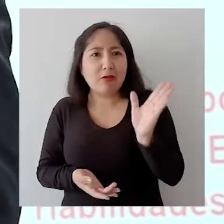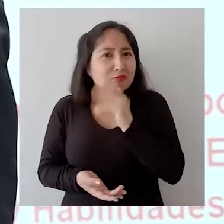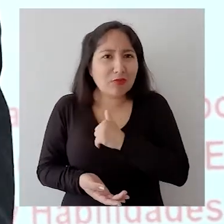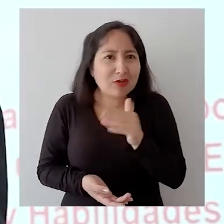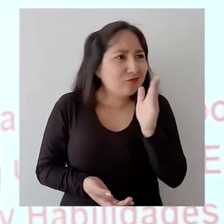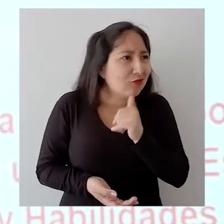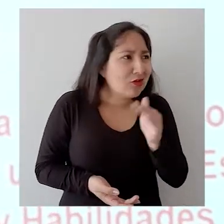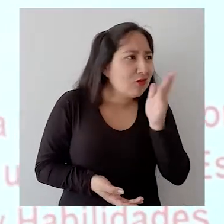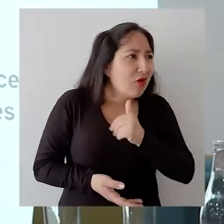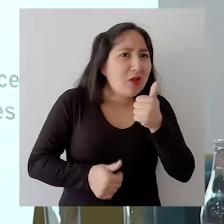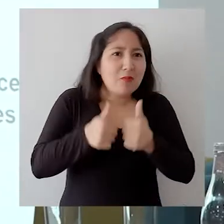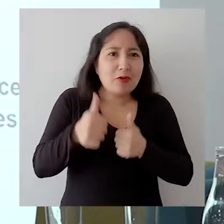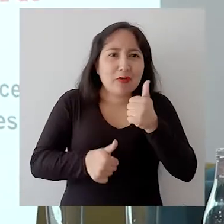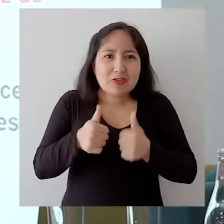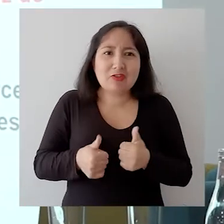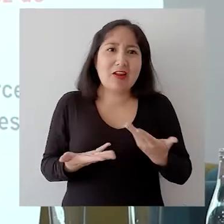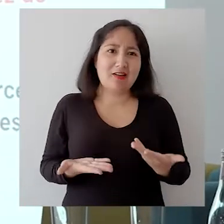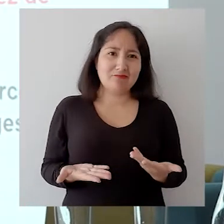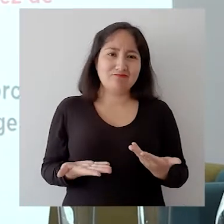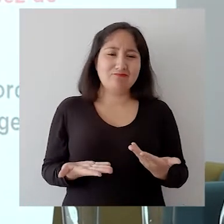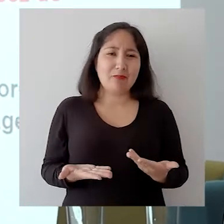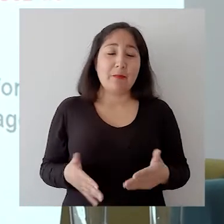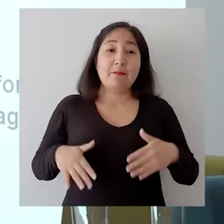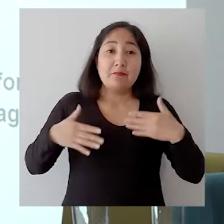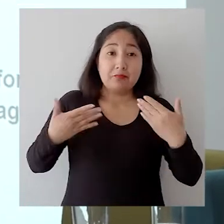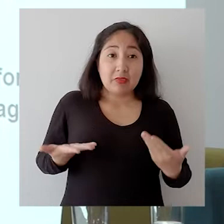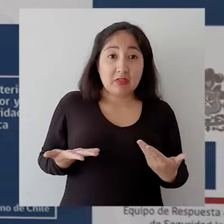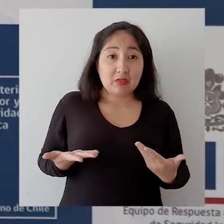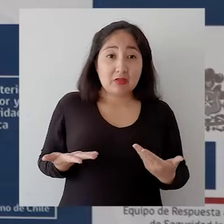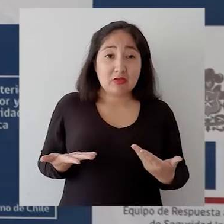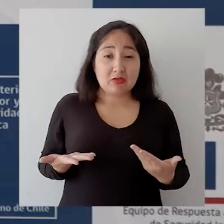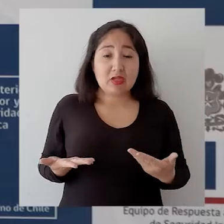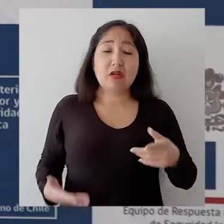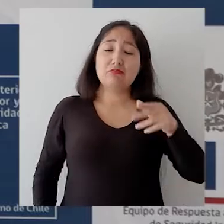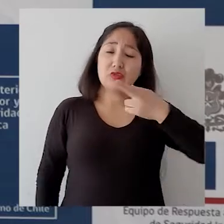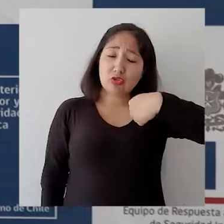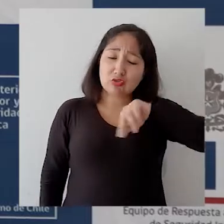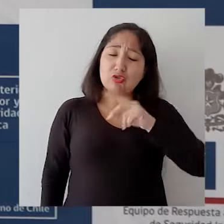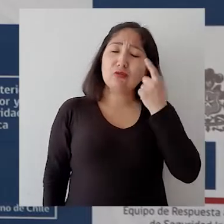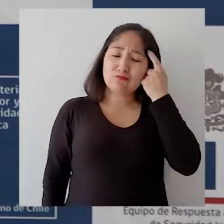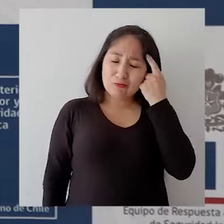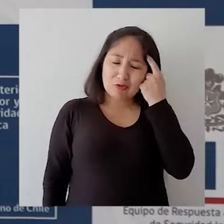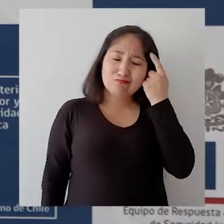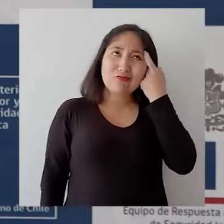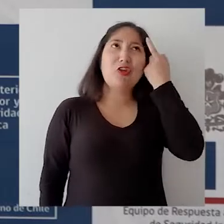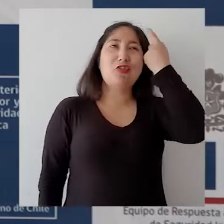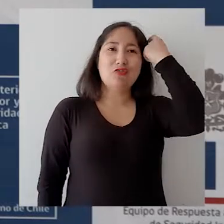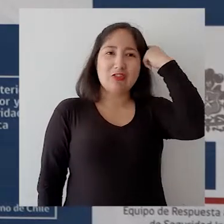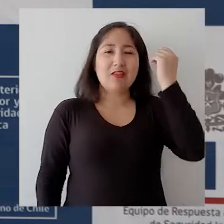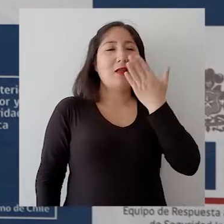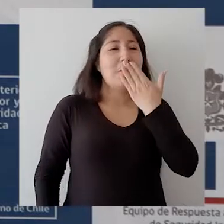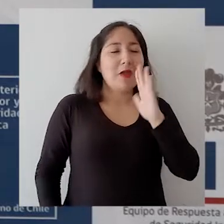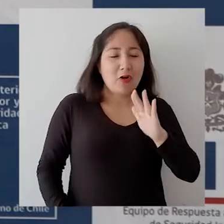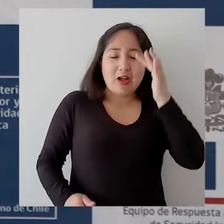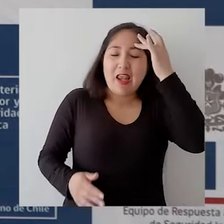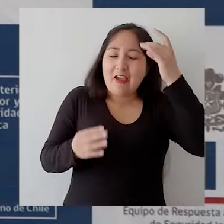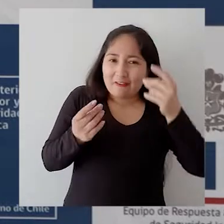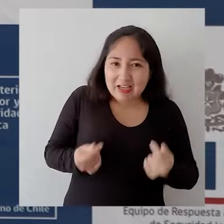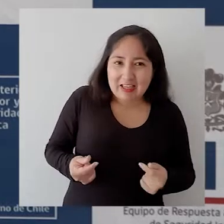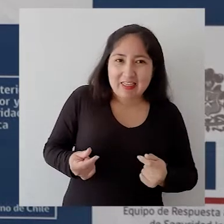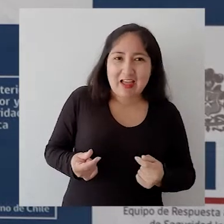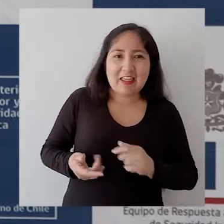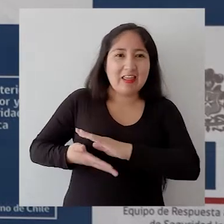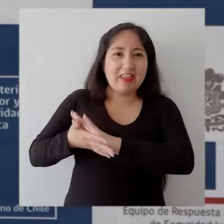encontrando a esos profesionales que necesitan. Desde la OEA estamos muy concienciados en mejorar las capacidades